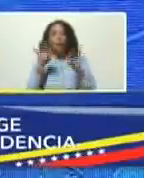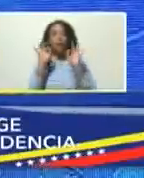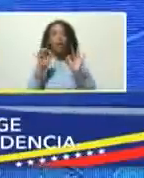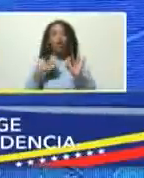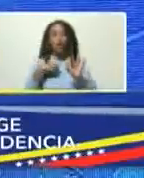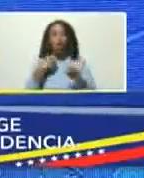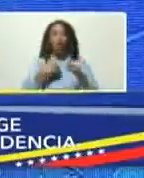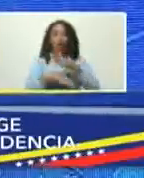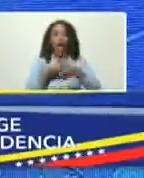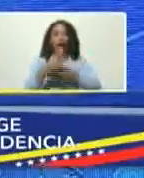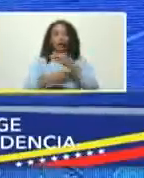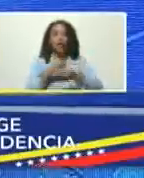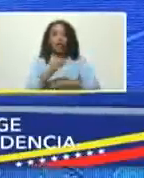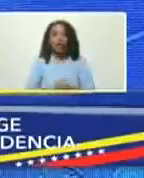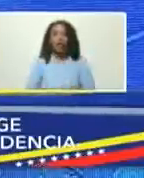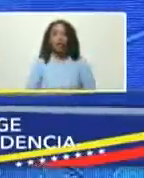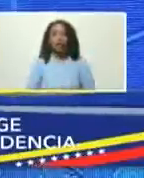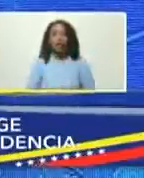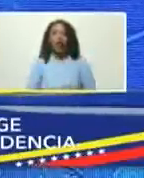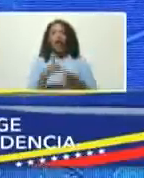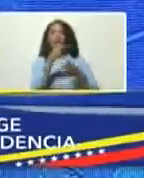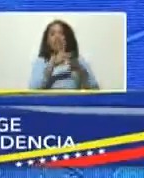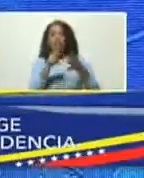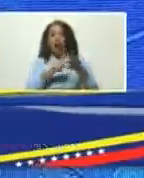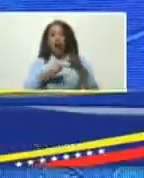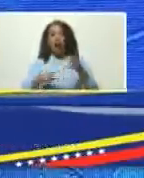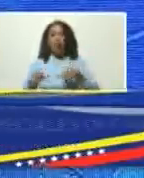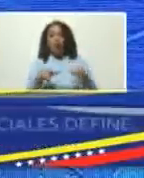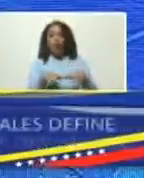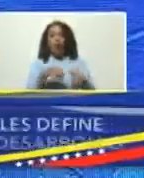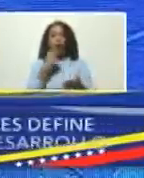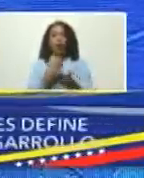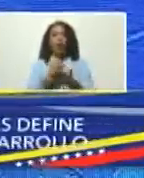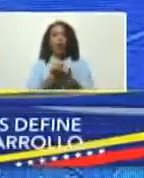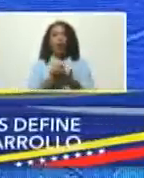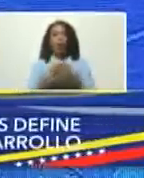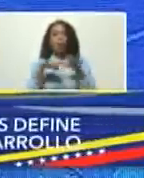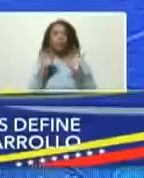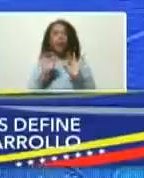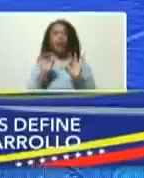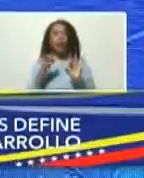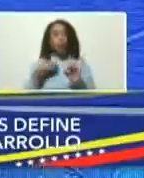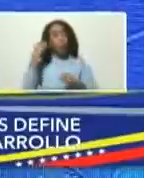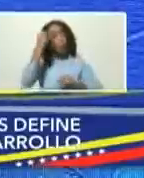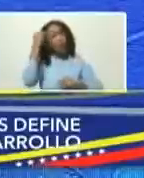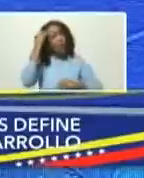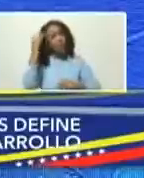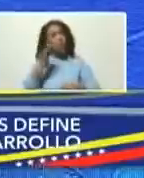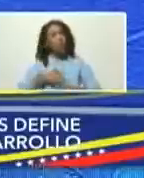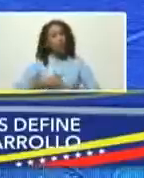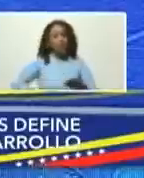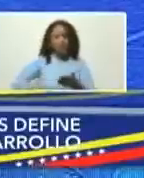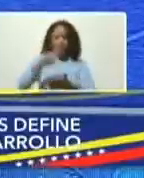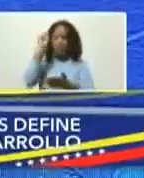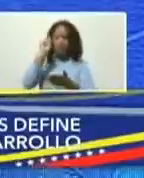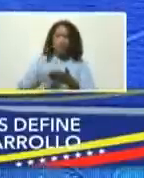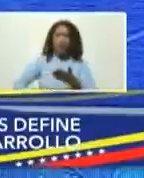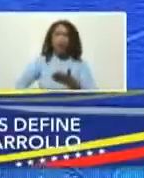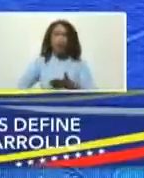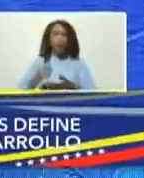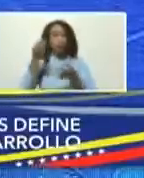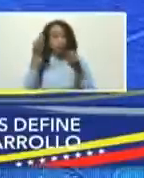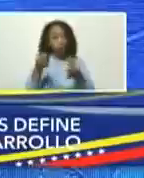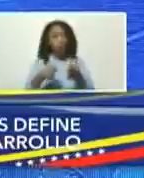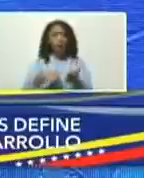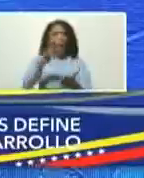voy a crear varias zonas económicas hoy me imagino que voy a firmar los decretos correcto